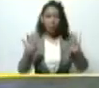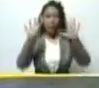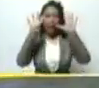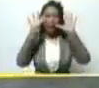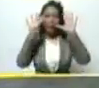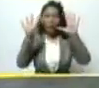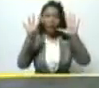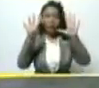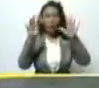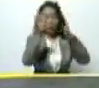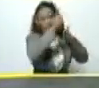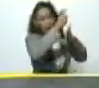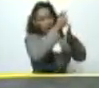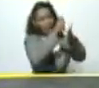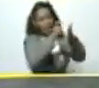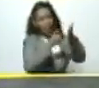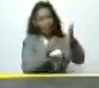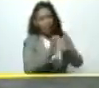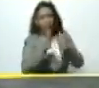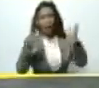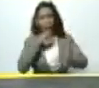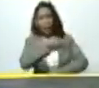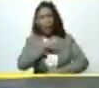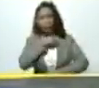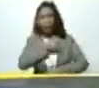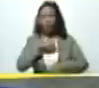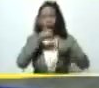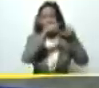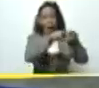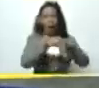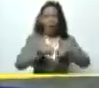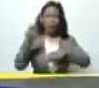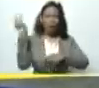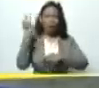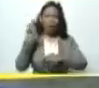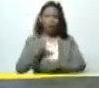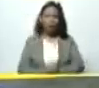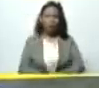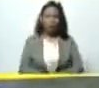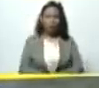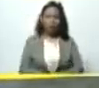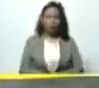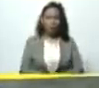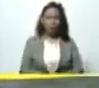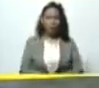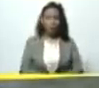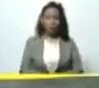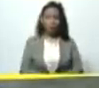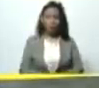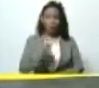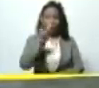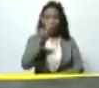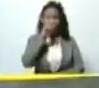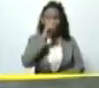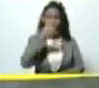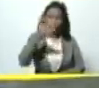vértices de la gran misión agro venezuela y hace dos años